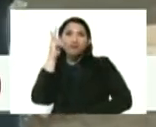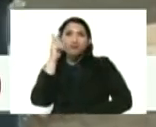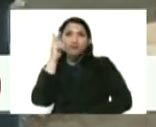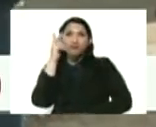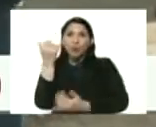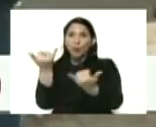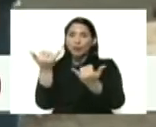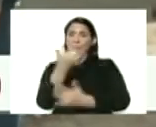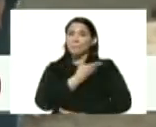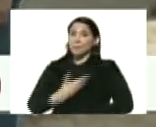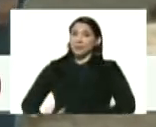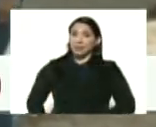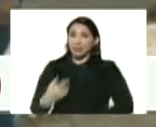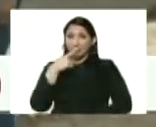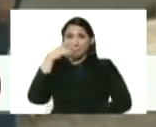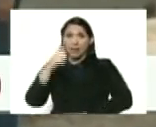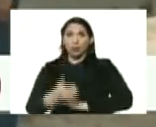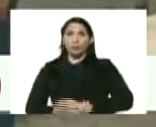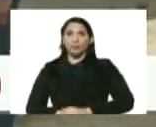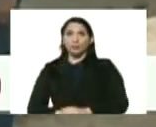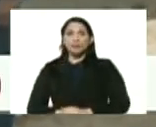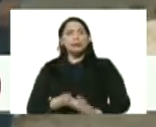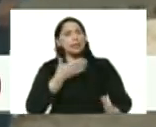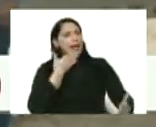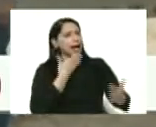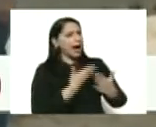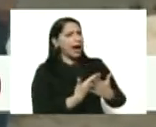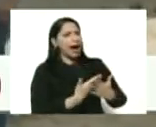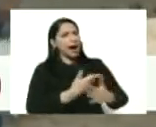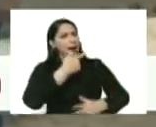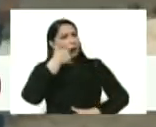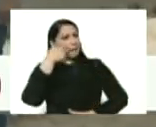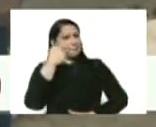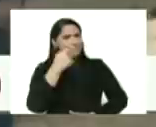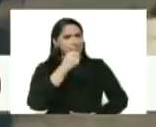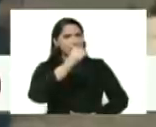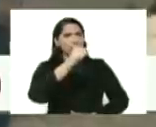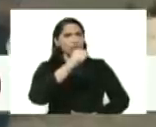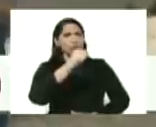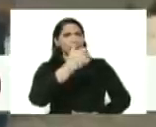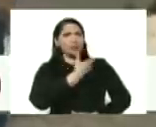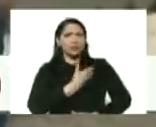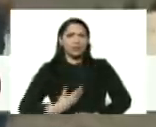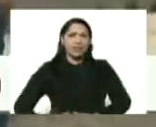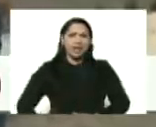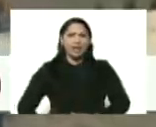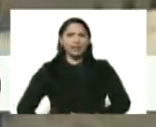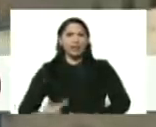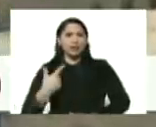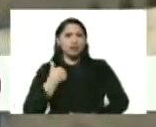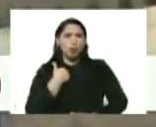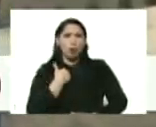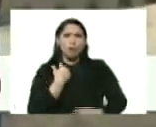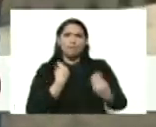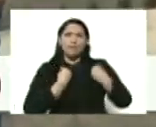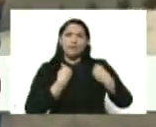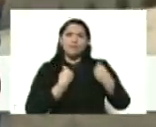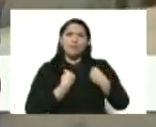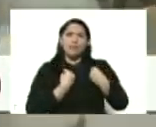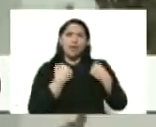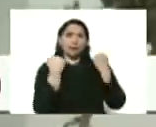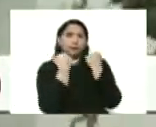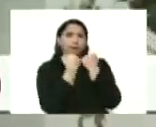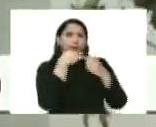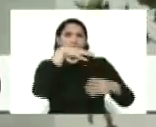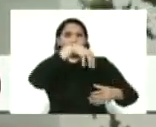viendo y al presidente Maduro? Gracias, señor presidente. Yo vivía arrimada con mis... cinco años con mi